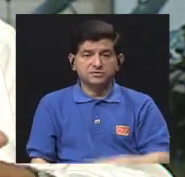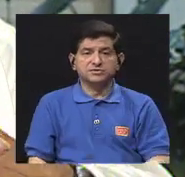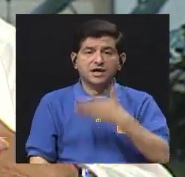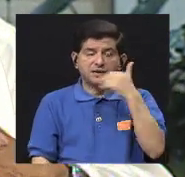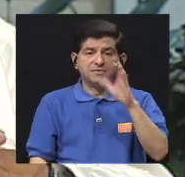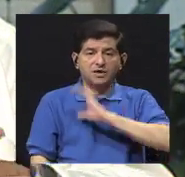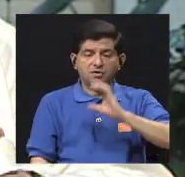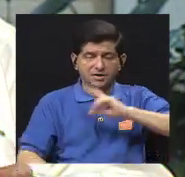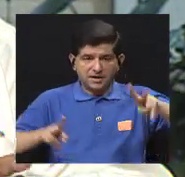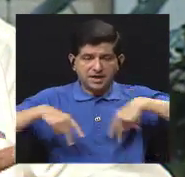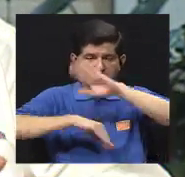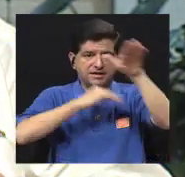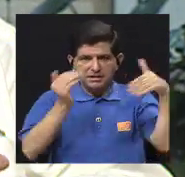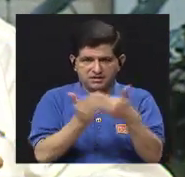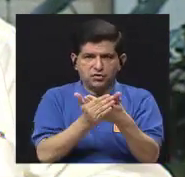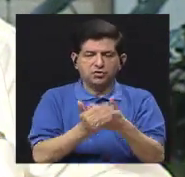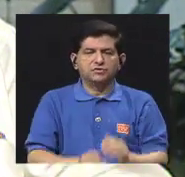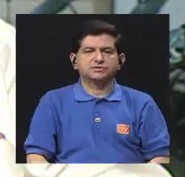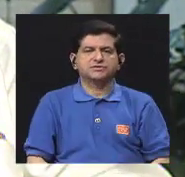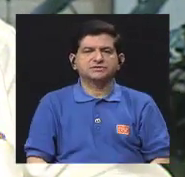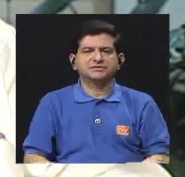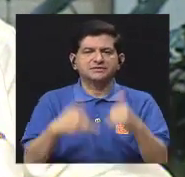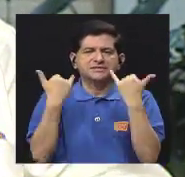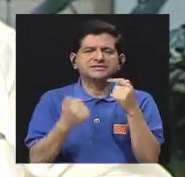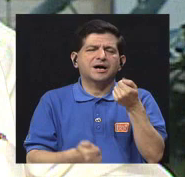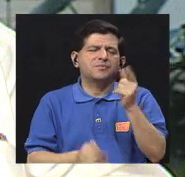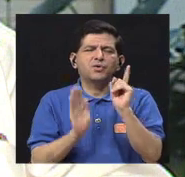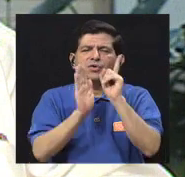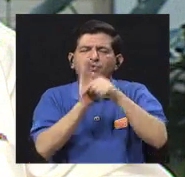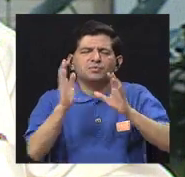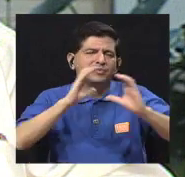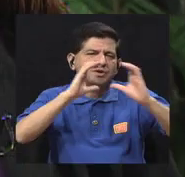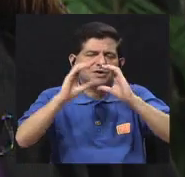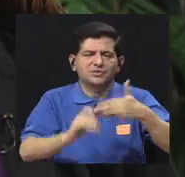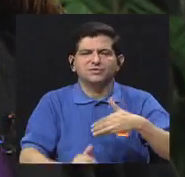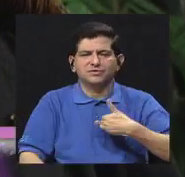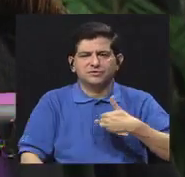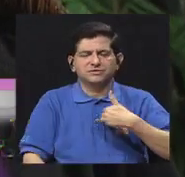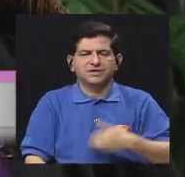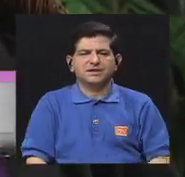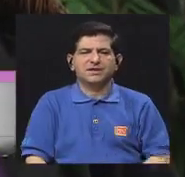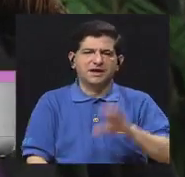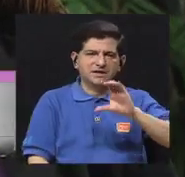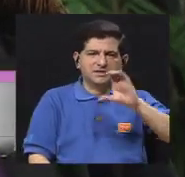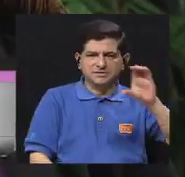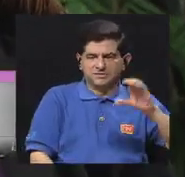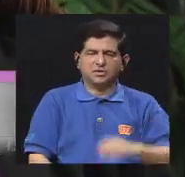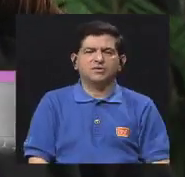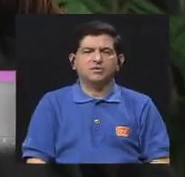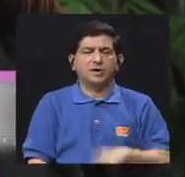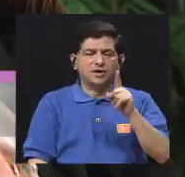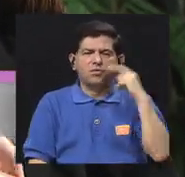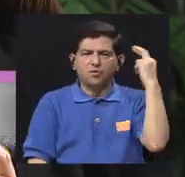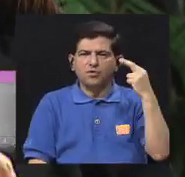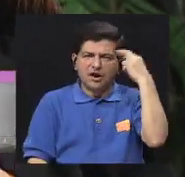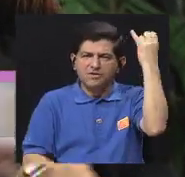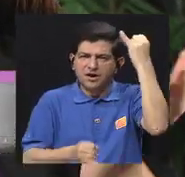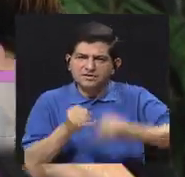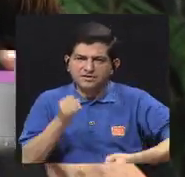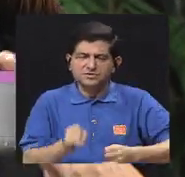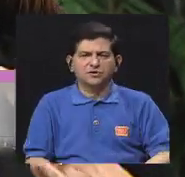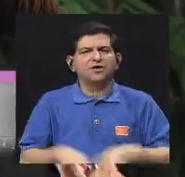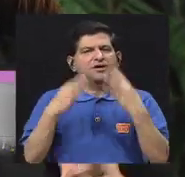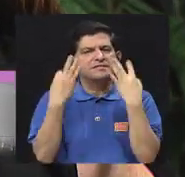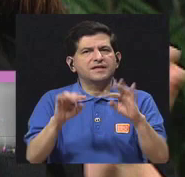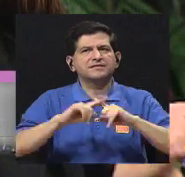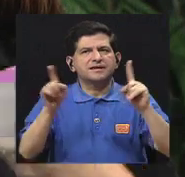mejore la calidad de vida de todos. Ya nos quedan casi pocos minutos de esta conversación don Cristobal y yo creo que sería conveniente como una reflexión final porque